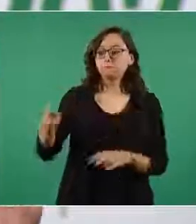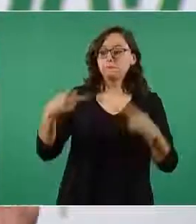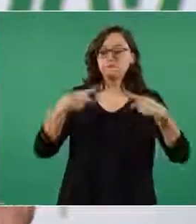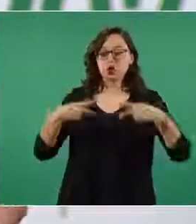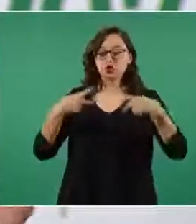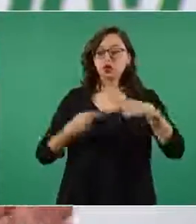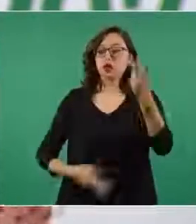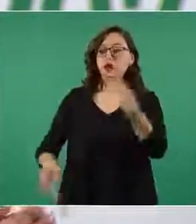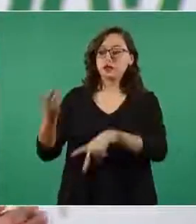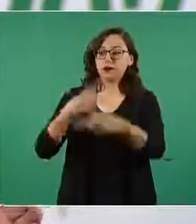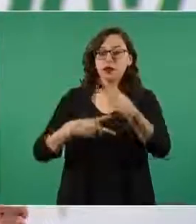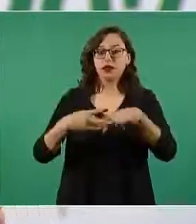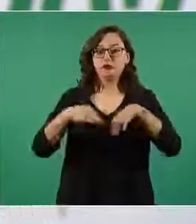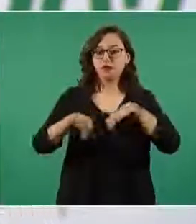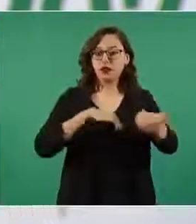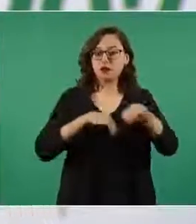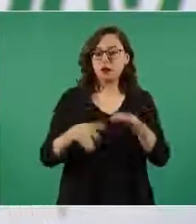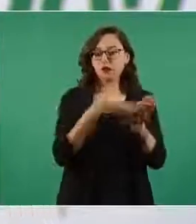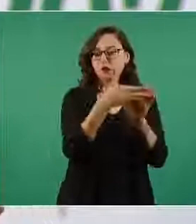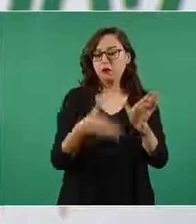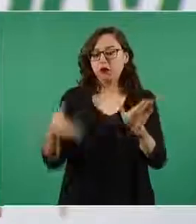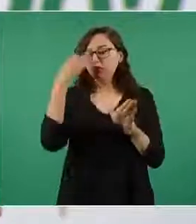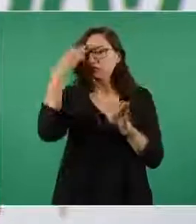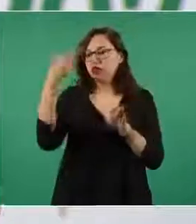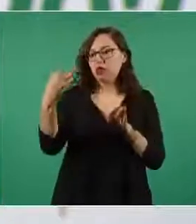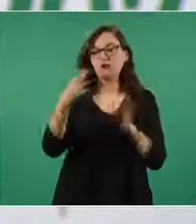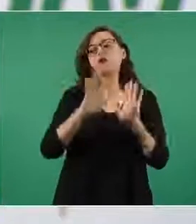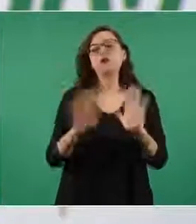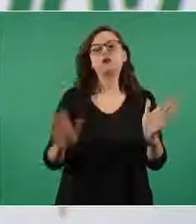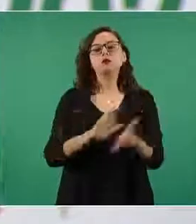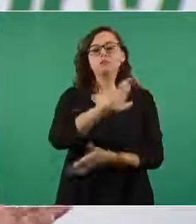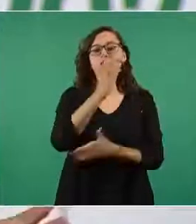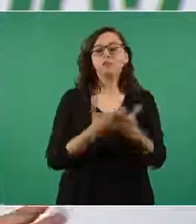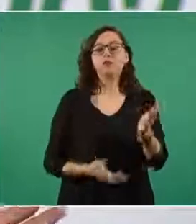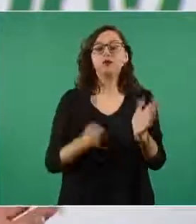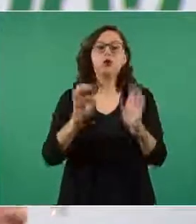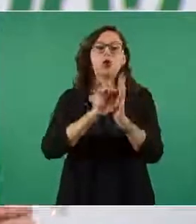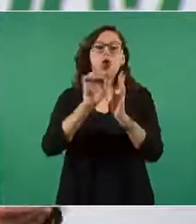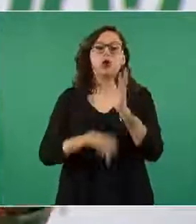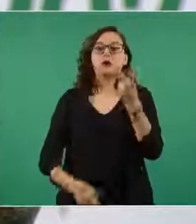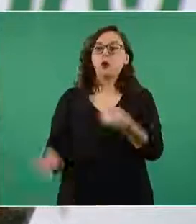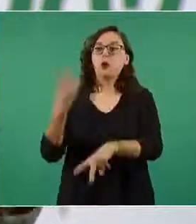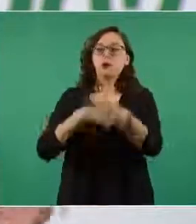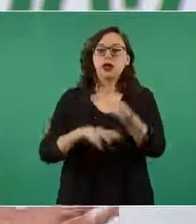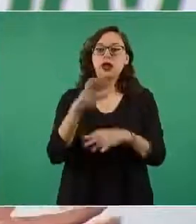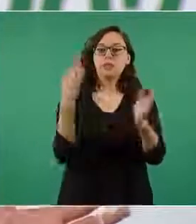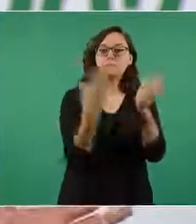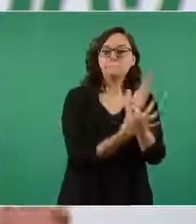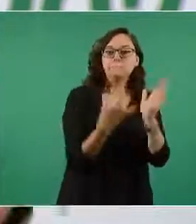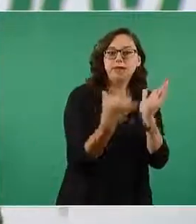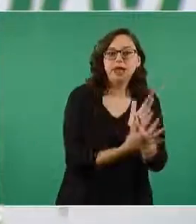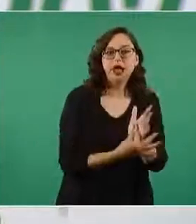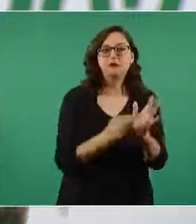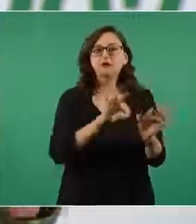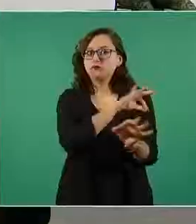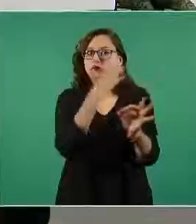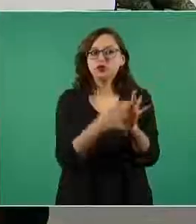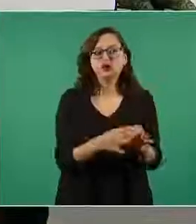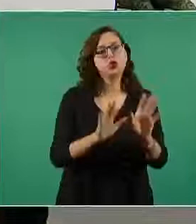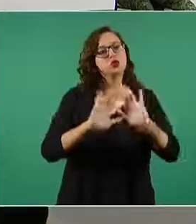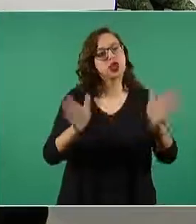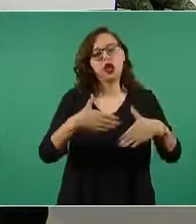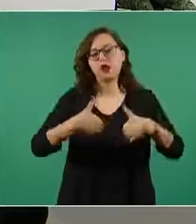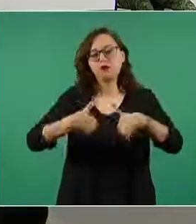trabaja en el tiempo que dura su especialidad cuando se termina de habilitar acero los fierreros ya no tienen espacio cuando se termina de colar estructura los